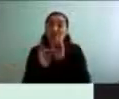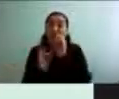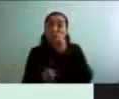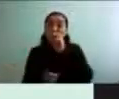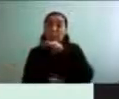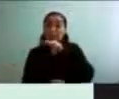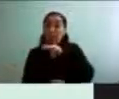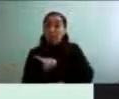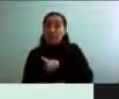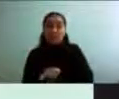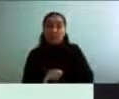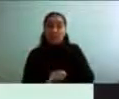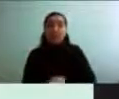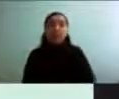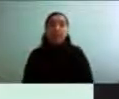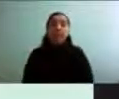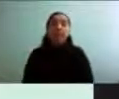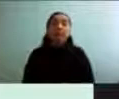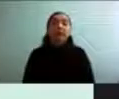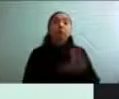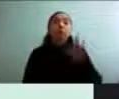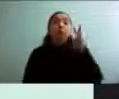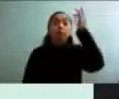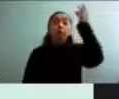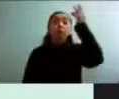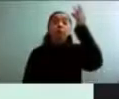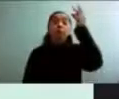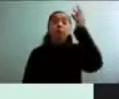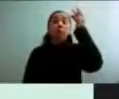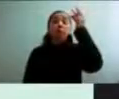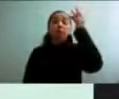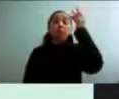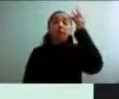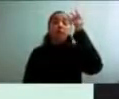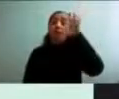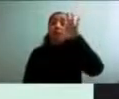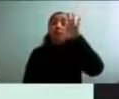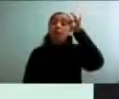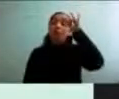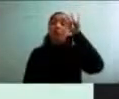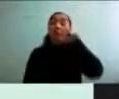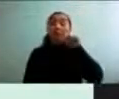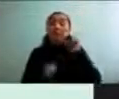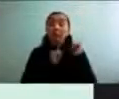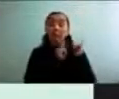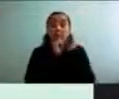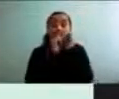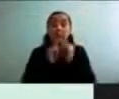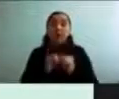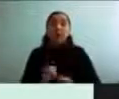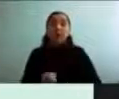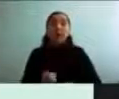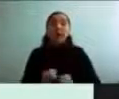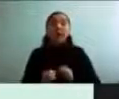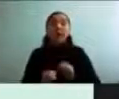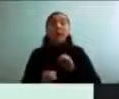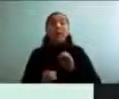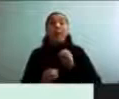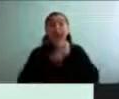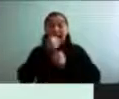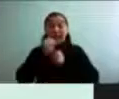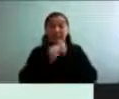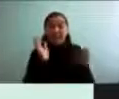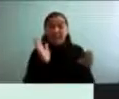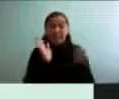Y nos damos cuenta con esta información de que a mayor edad es mayor la